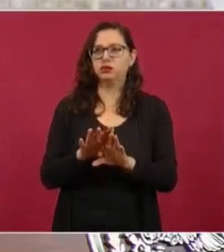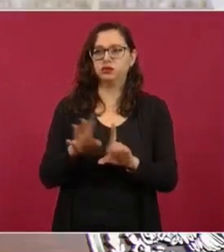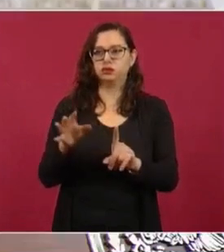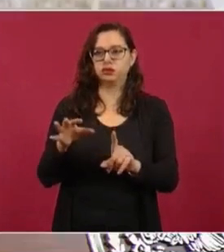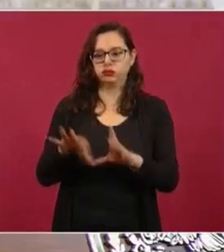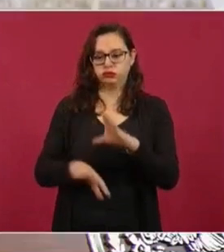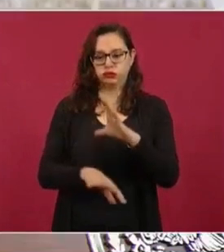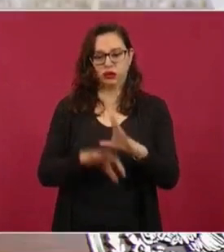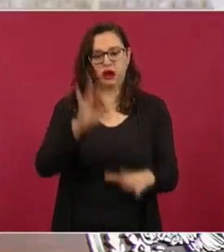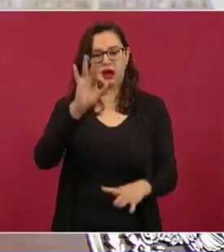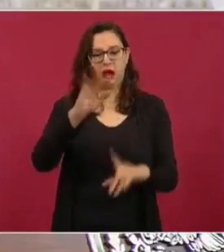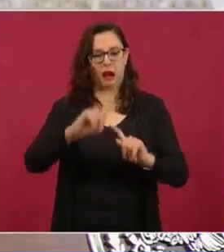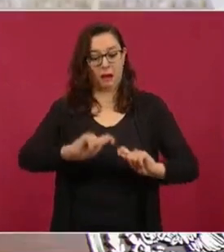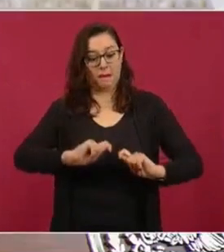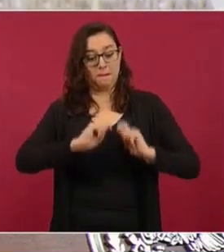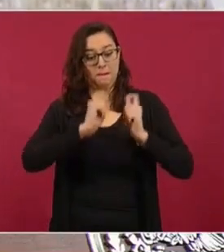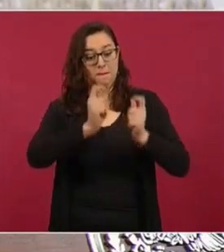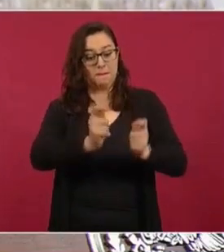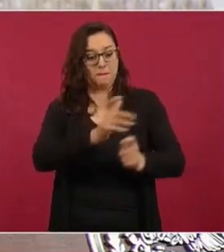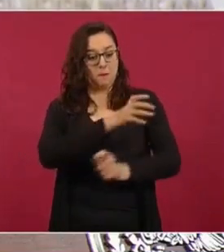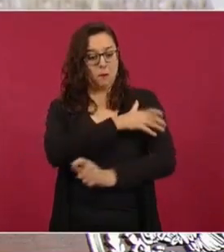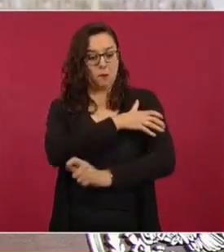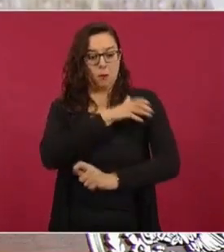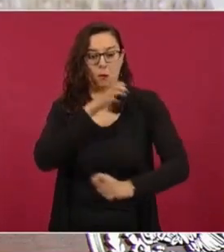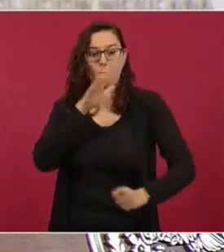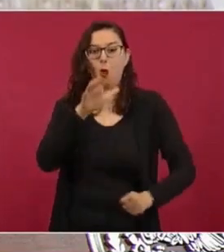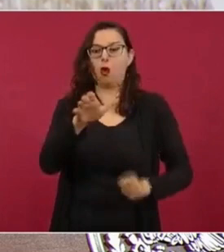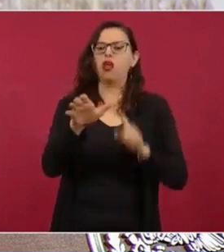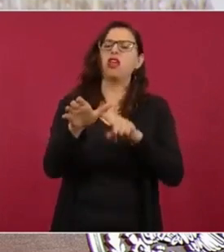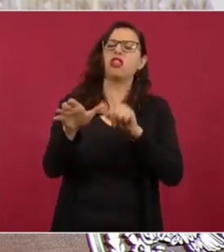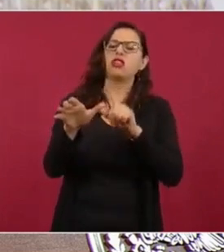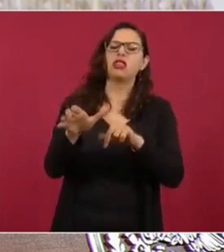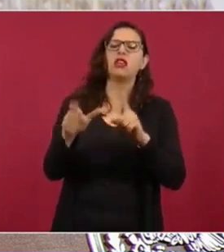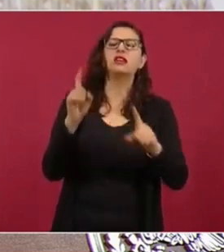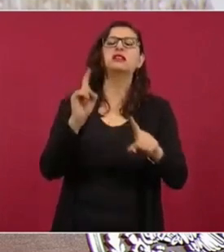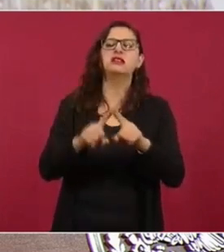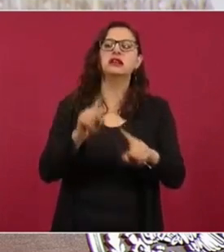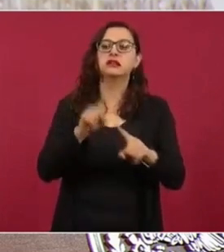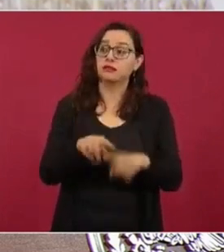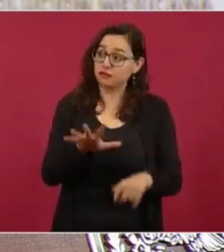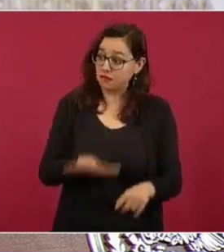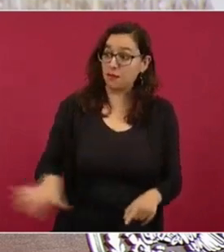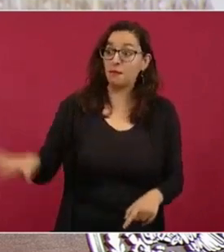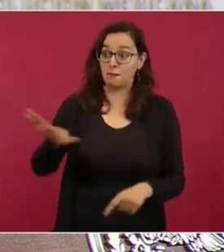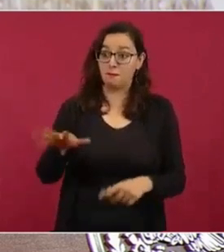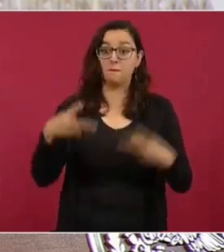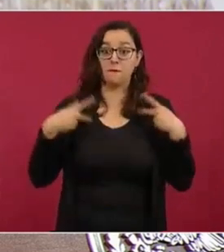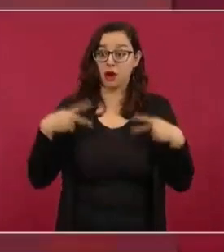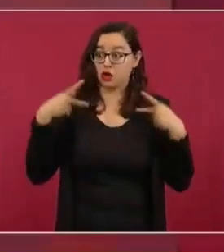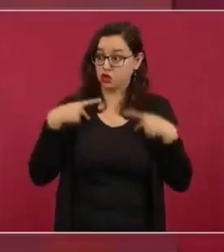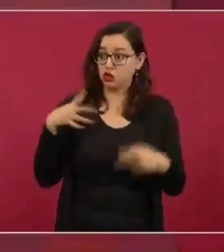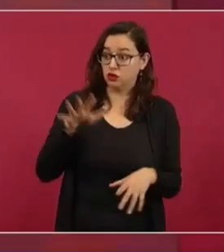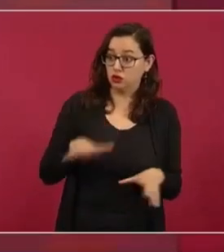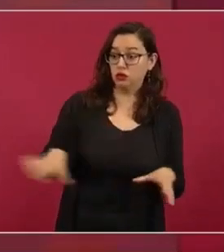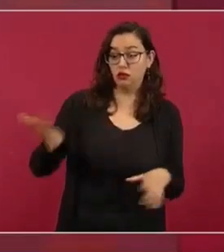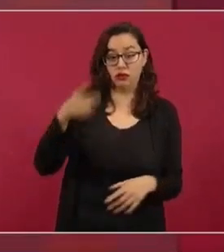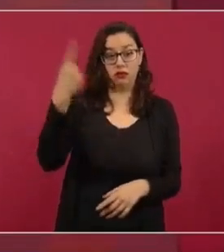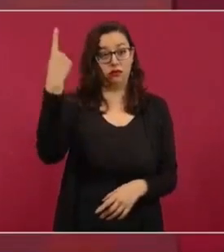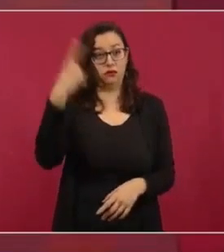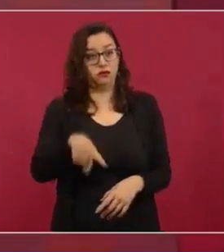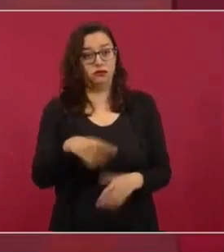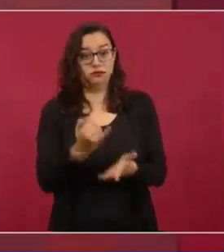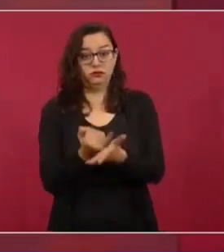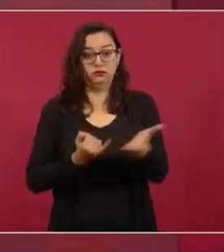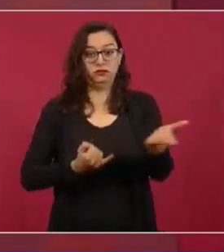del pueblo, que es el pueblo el que manda, que es el pueblo el que decide, que además si